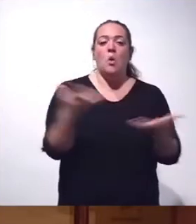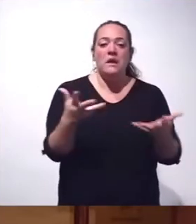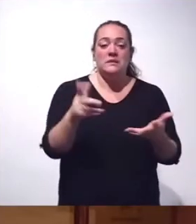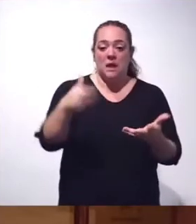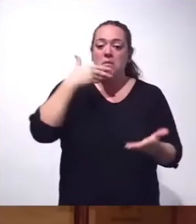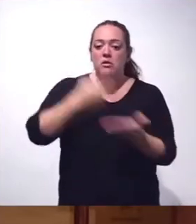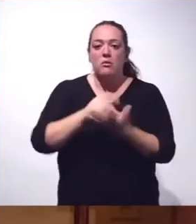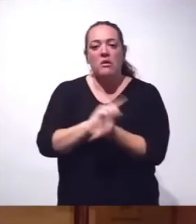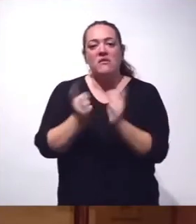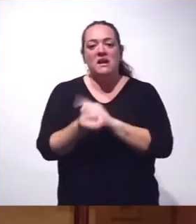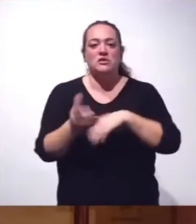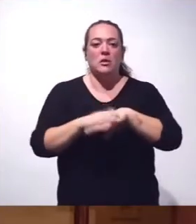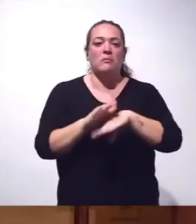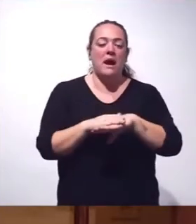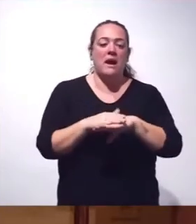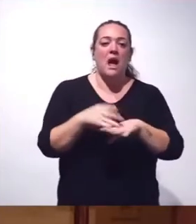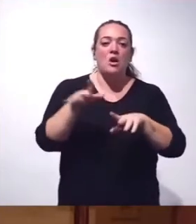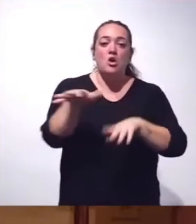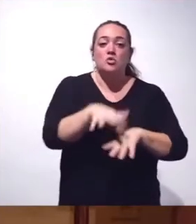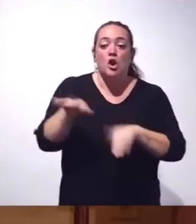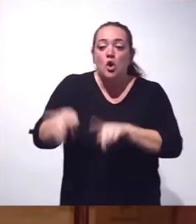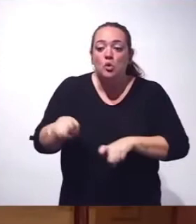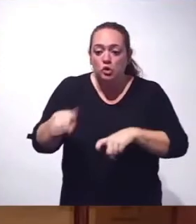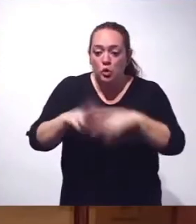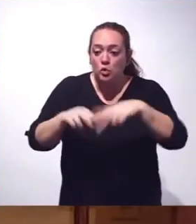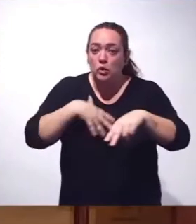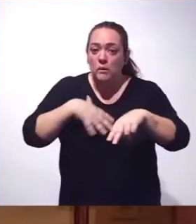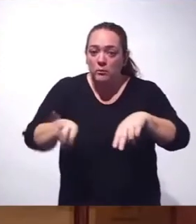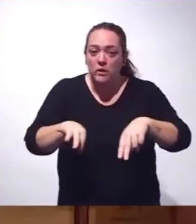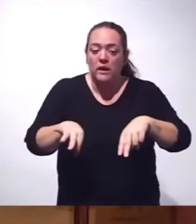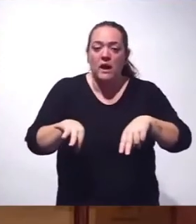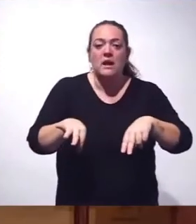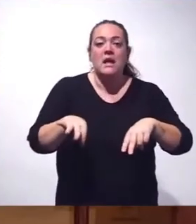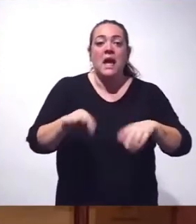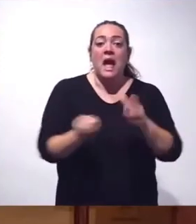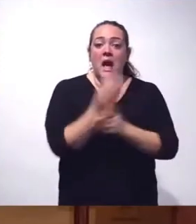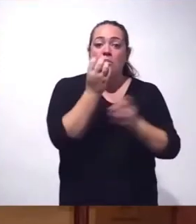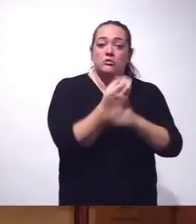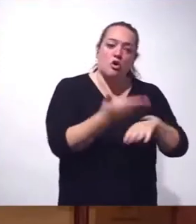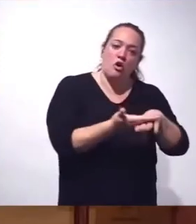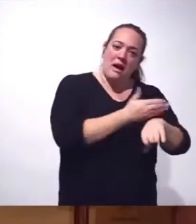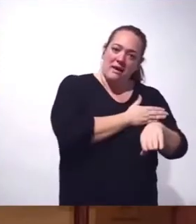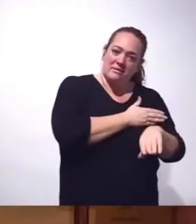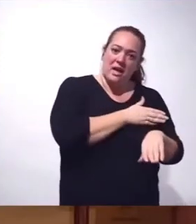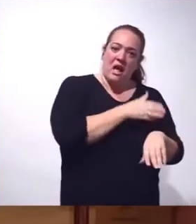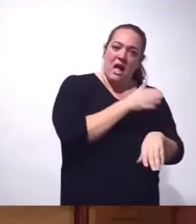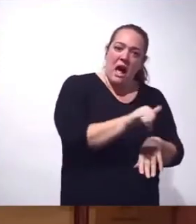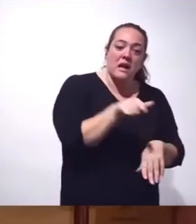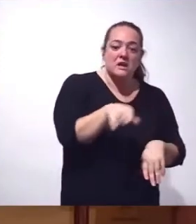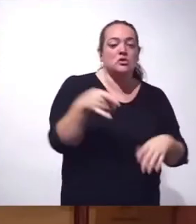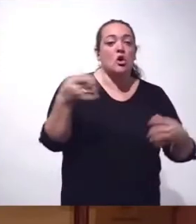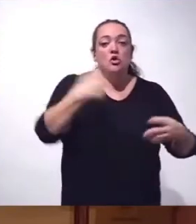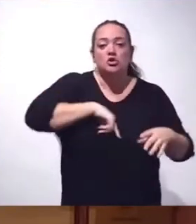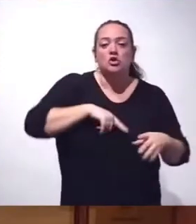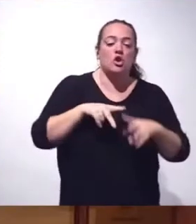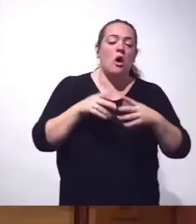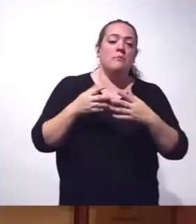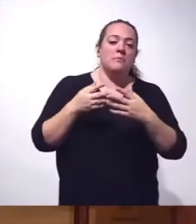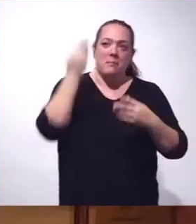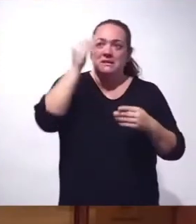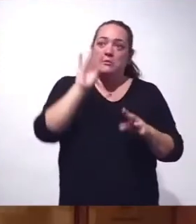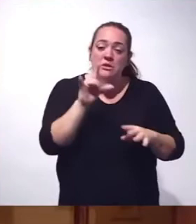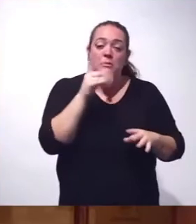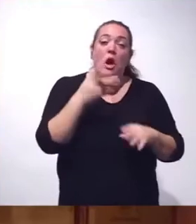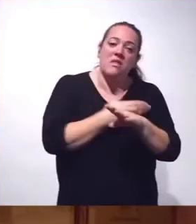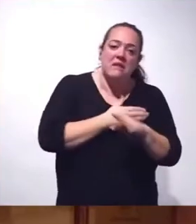para que se pueda construir el suelo rústico que tuviese los vecinos antes de la erupción y eso tenemos que estudiarlo, creemos que es viable, pero también